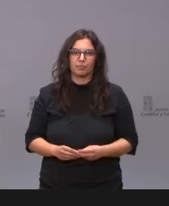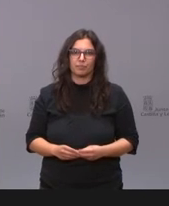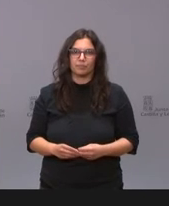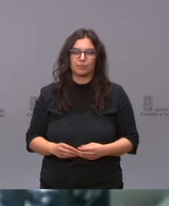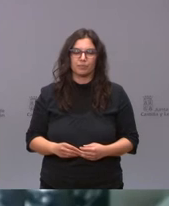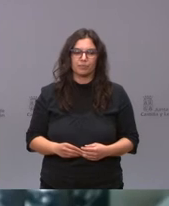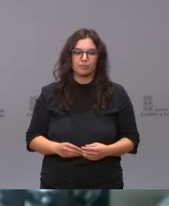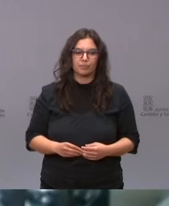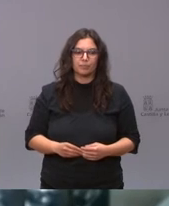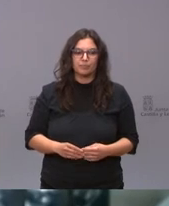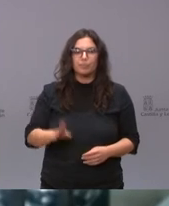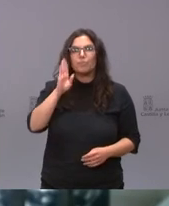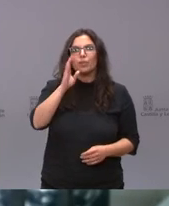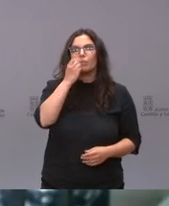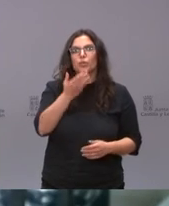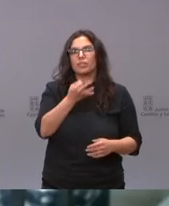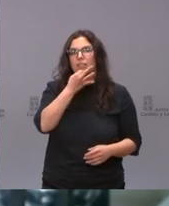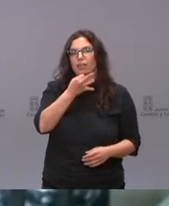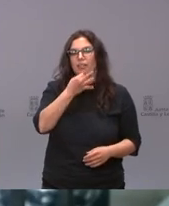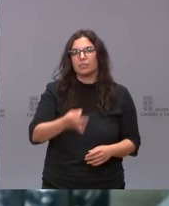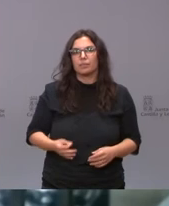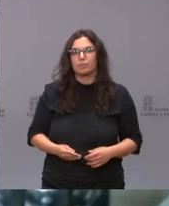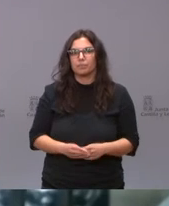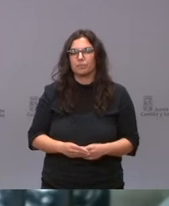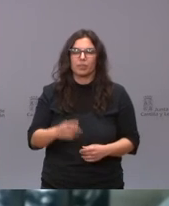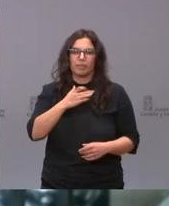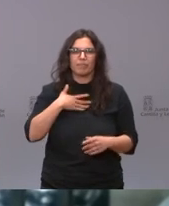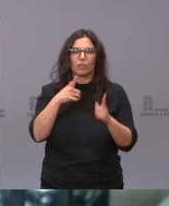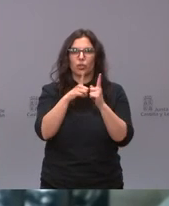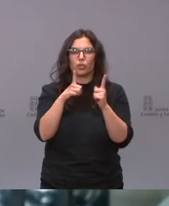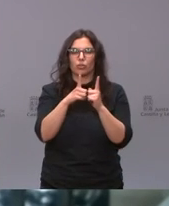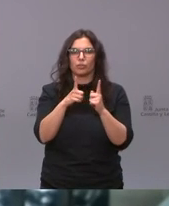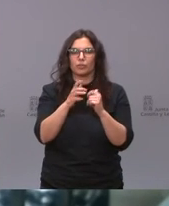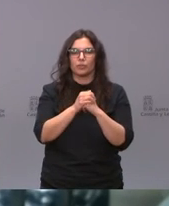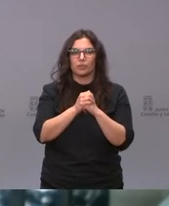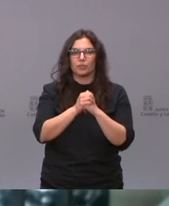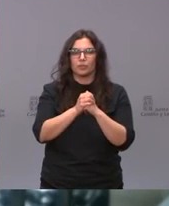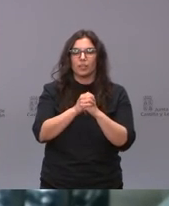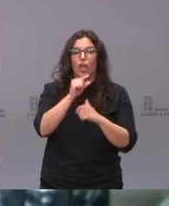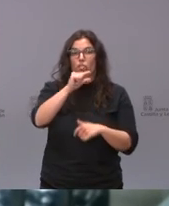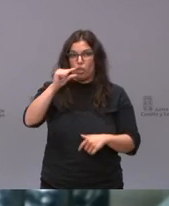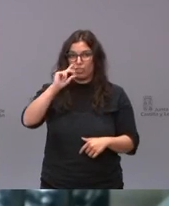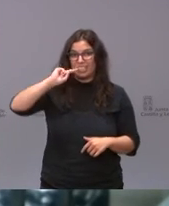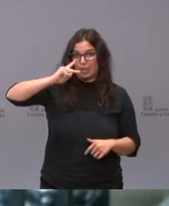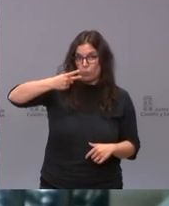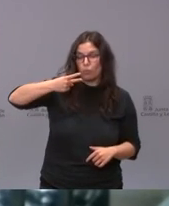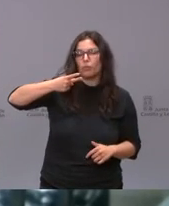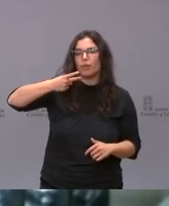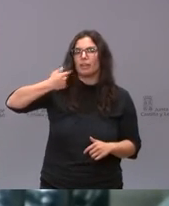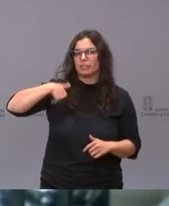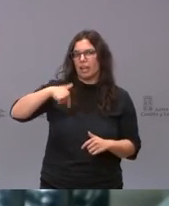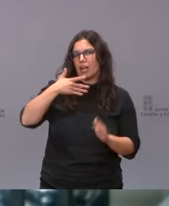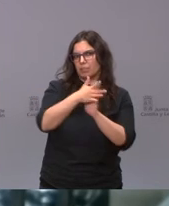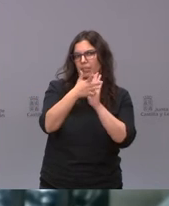hola buenas tardes por ser breve bueno la segunda dosis ya ha explicado las posibilidades que se